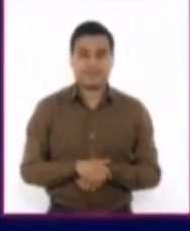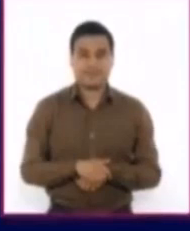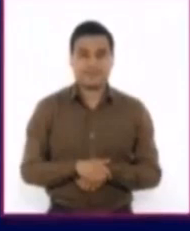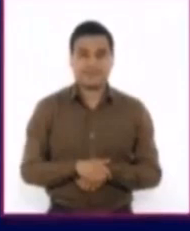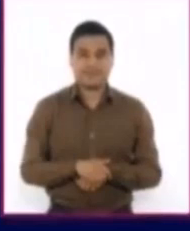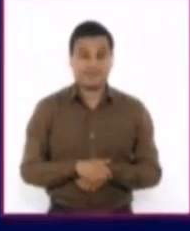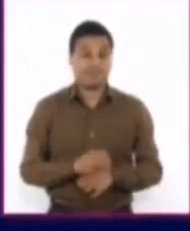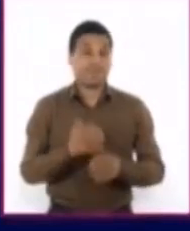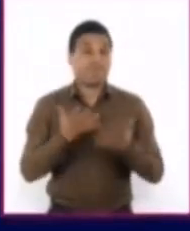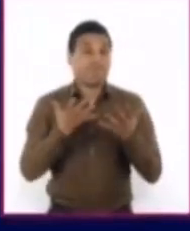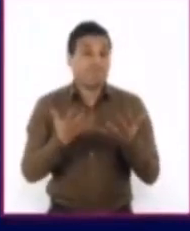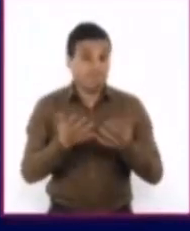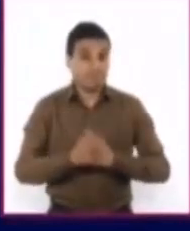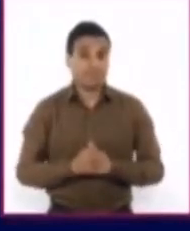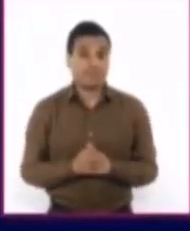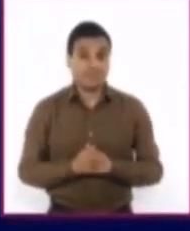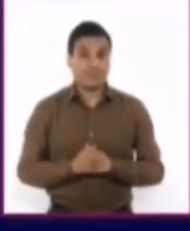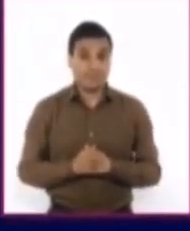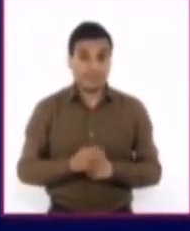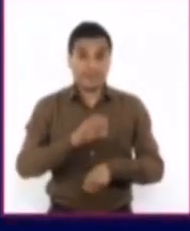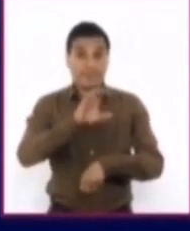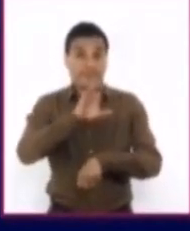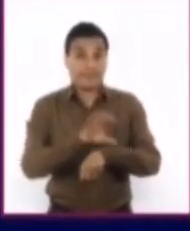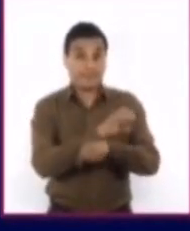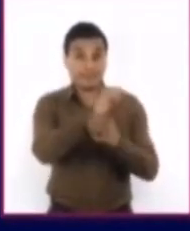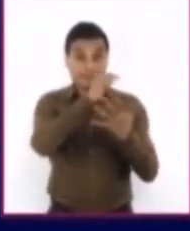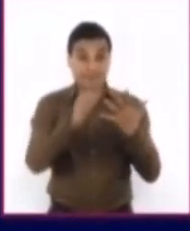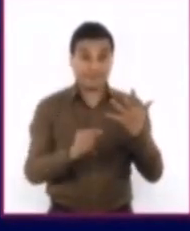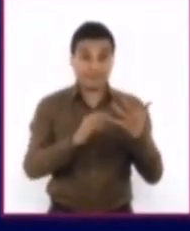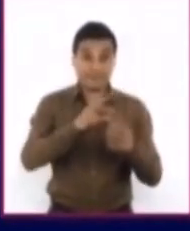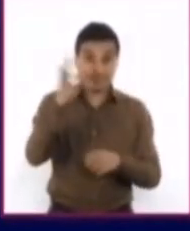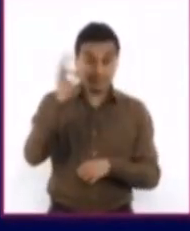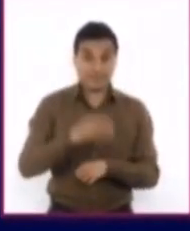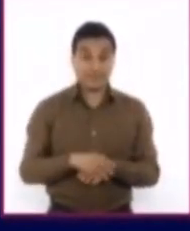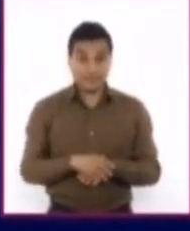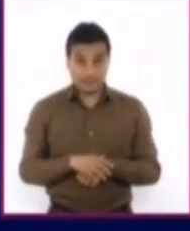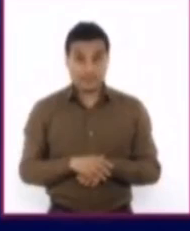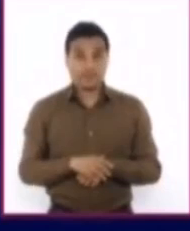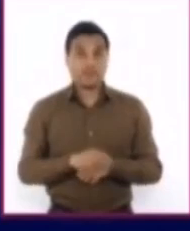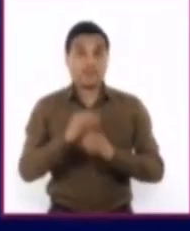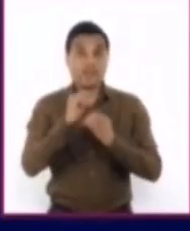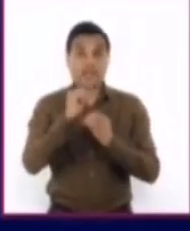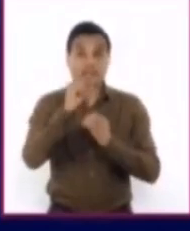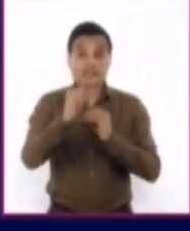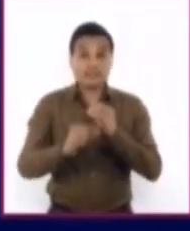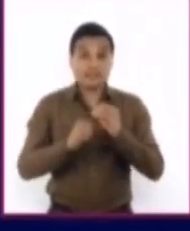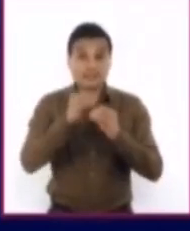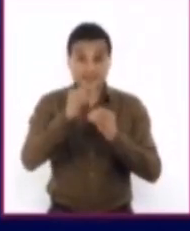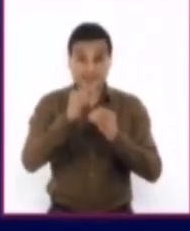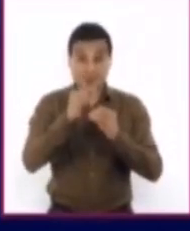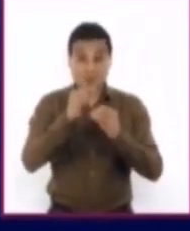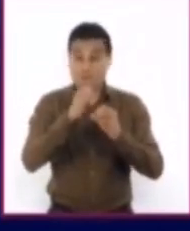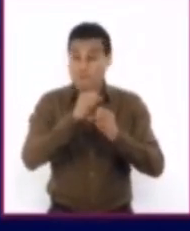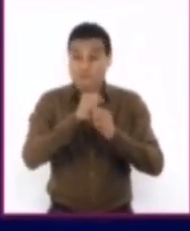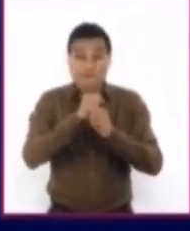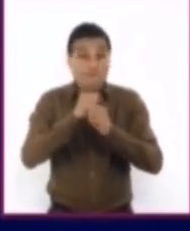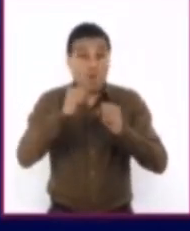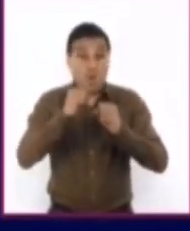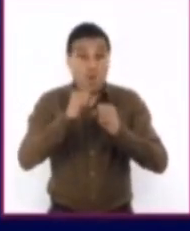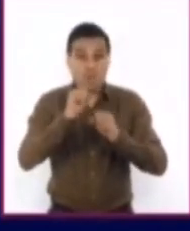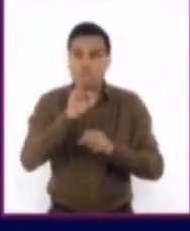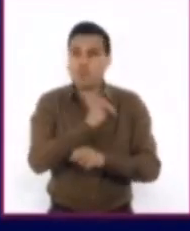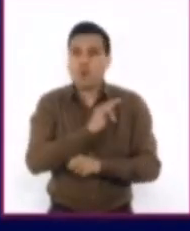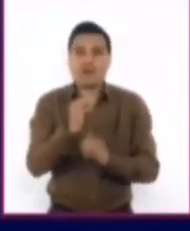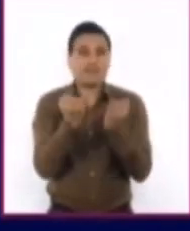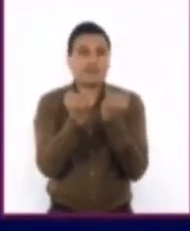Por lo tanto, la elección entre el riesgo de un accidente nuclear, por mínimo que sea, podría resultar en otra catástrofe como